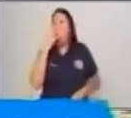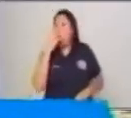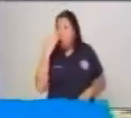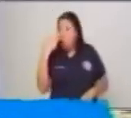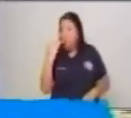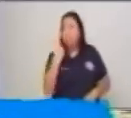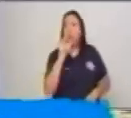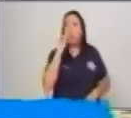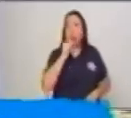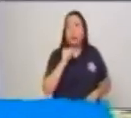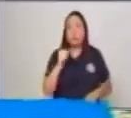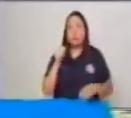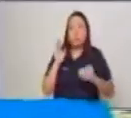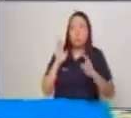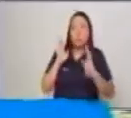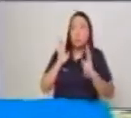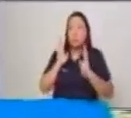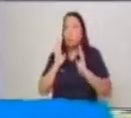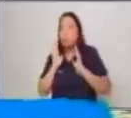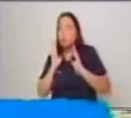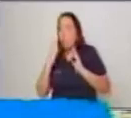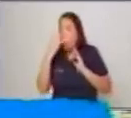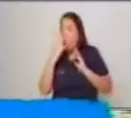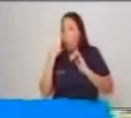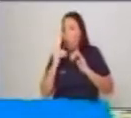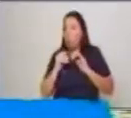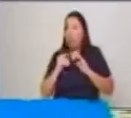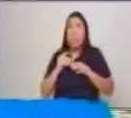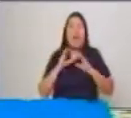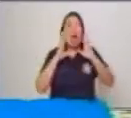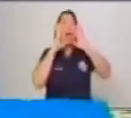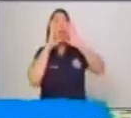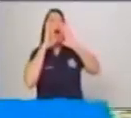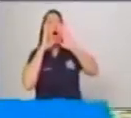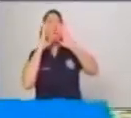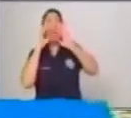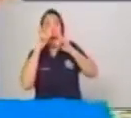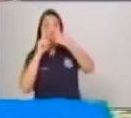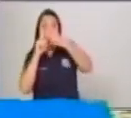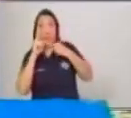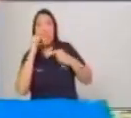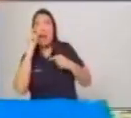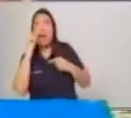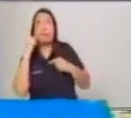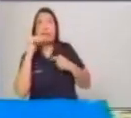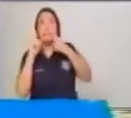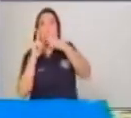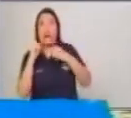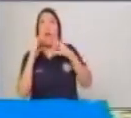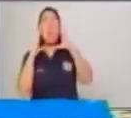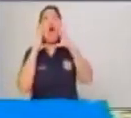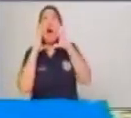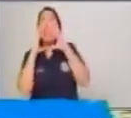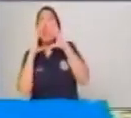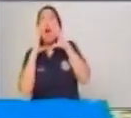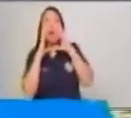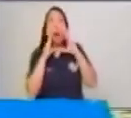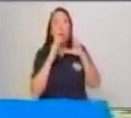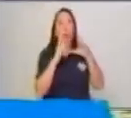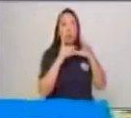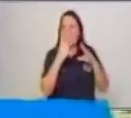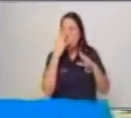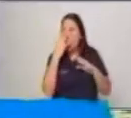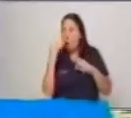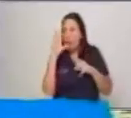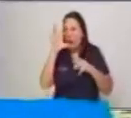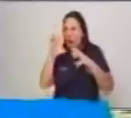estaba ahí. Él gritó muy asustado, lo cual sí era cierto en esta oportunidad. ¡Lobo, lobo! Y nadie llegó